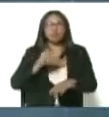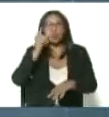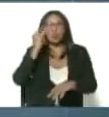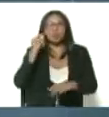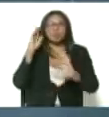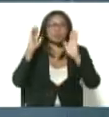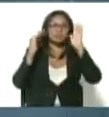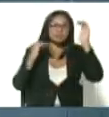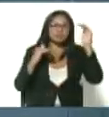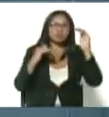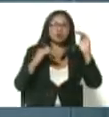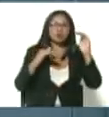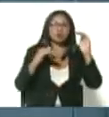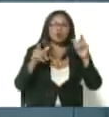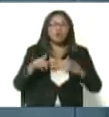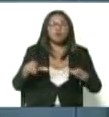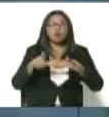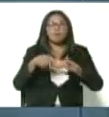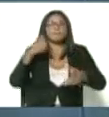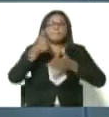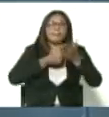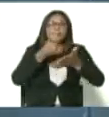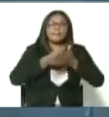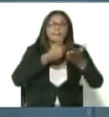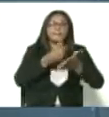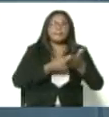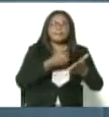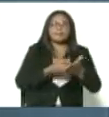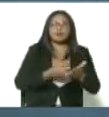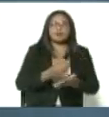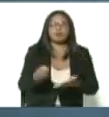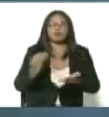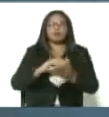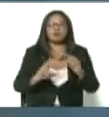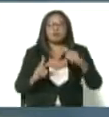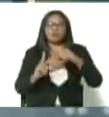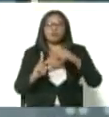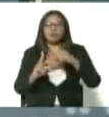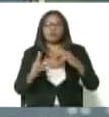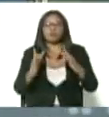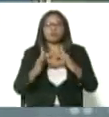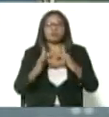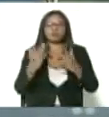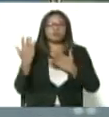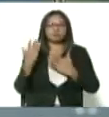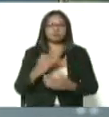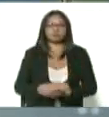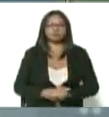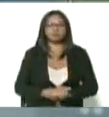atendiendo en la primera línea de batalla. Así que, desde el Victorino, devolvemos el pase, querida vicepresidenta.